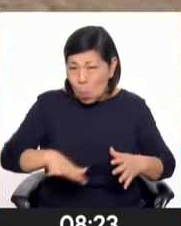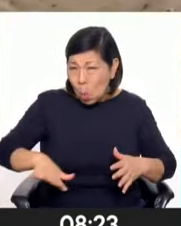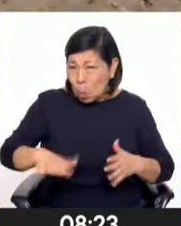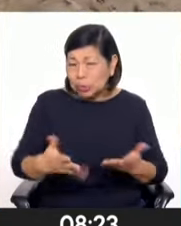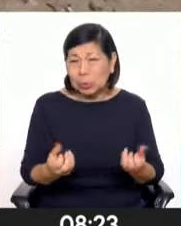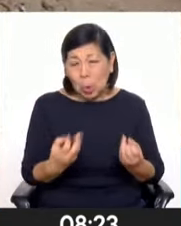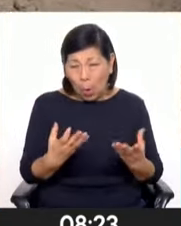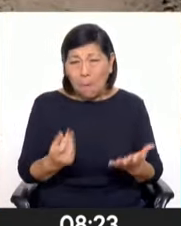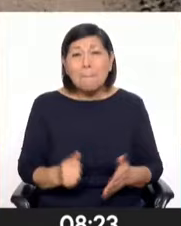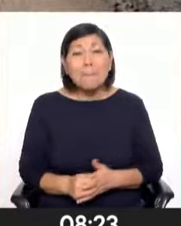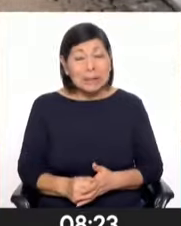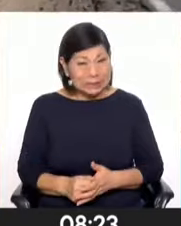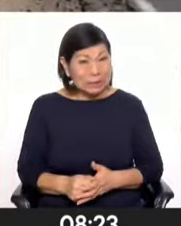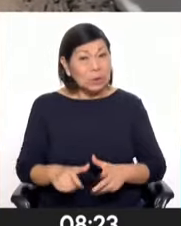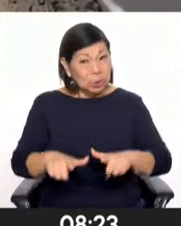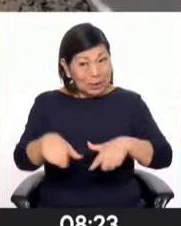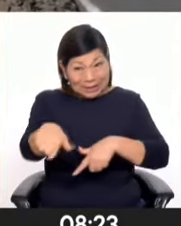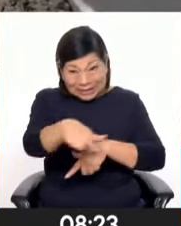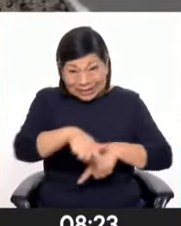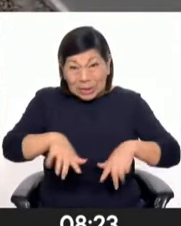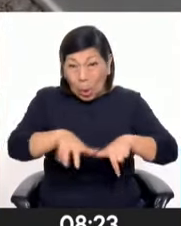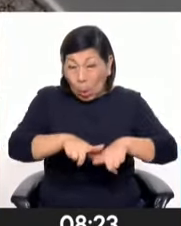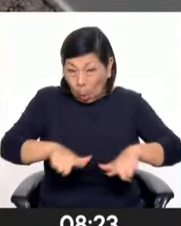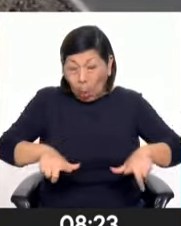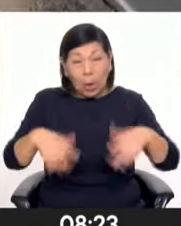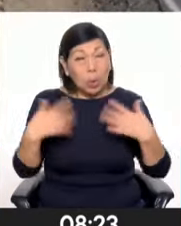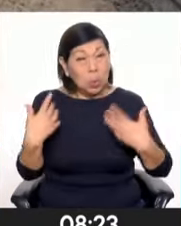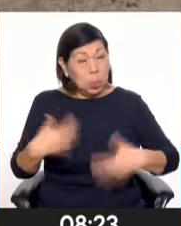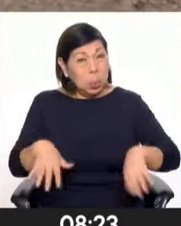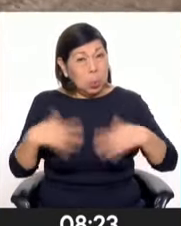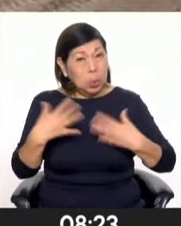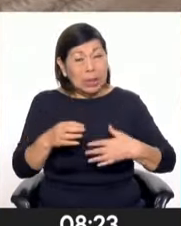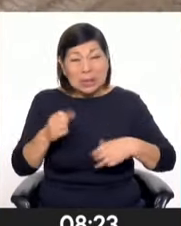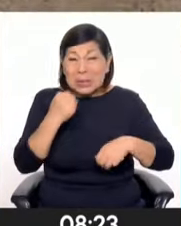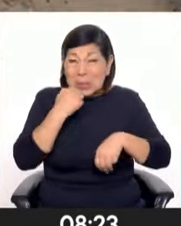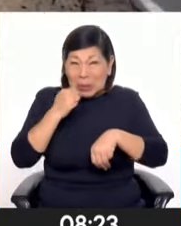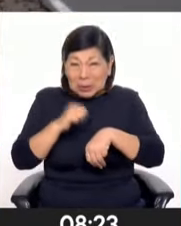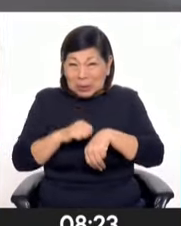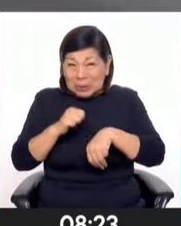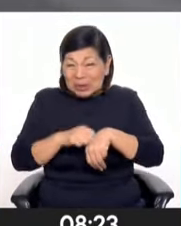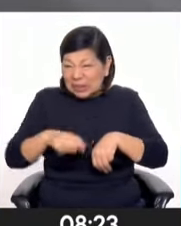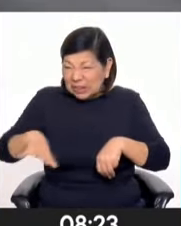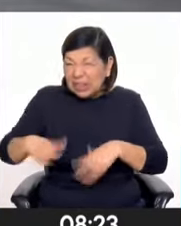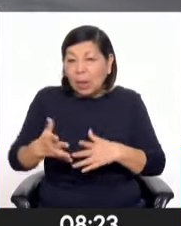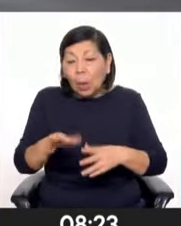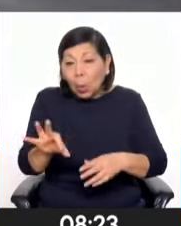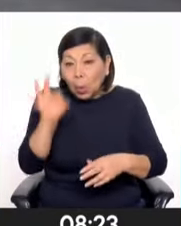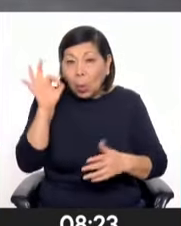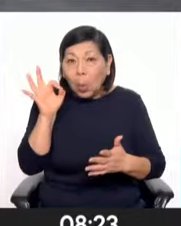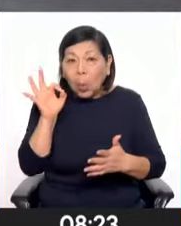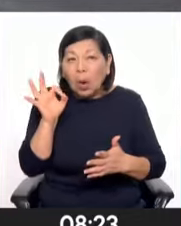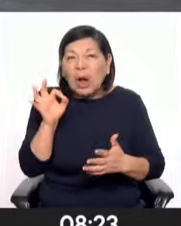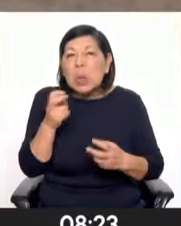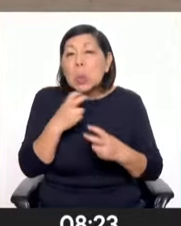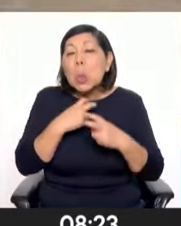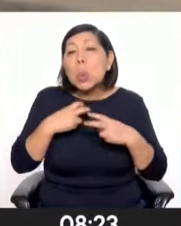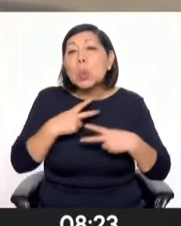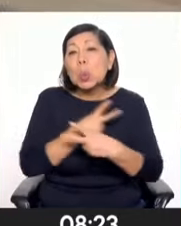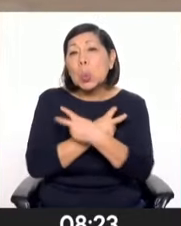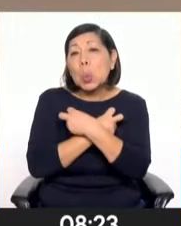repetir, es un lugar de que cada roca que usted encuentra va a encontrar un fósil.